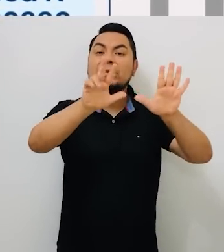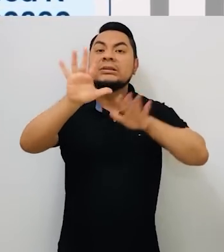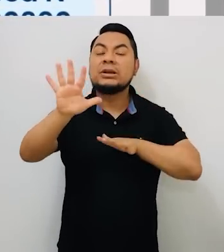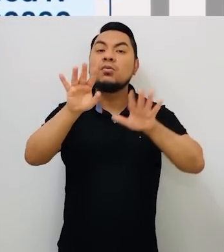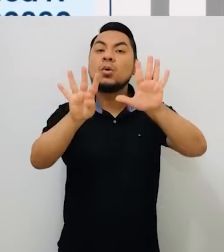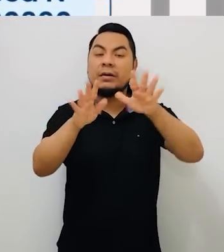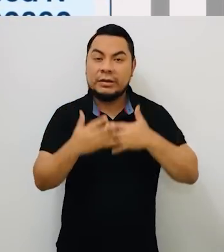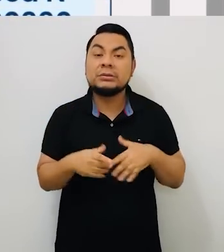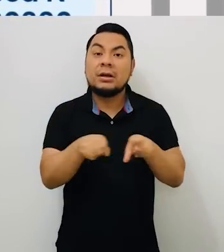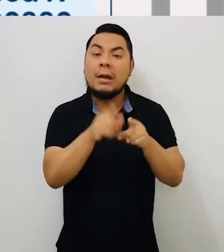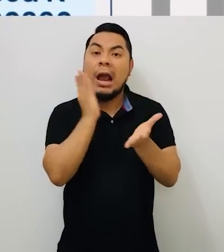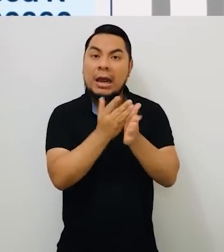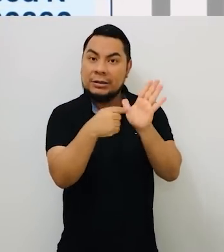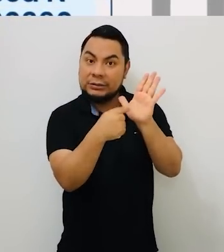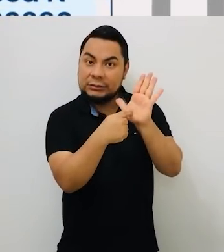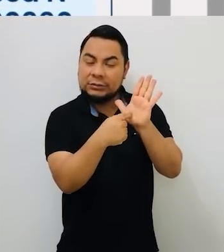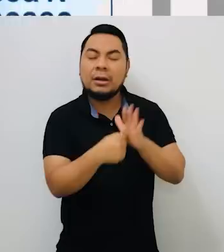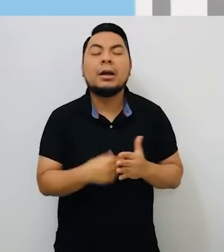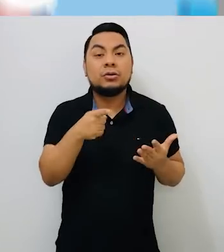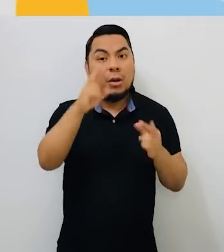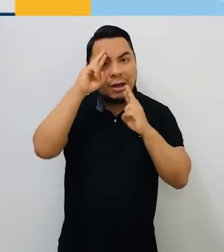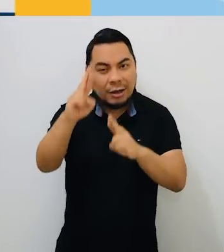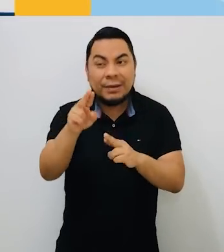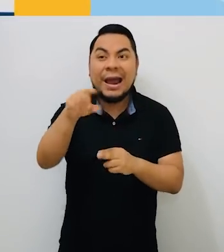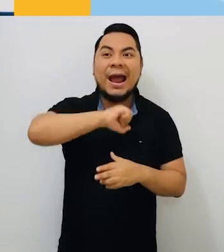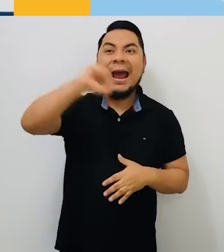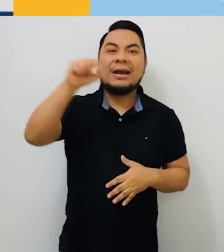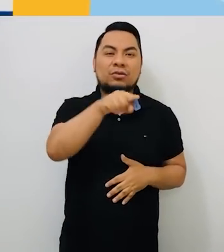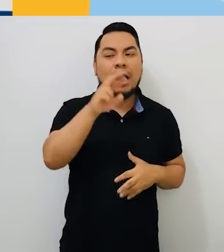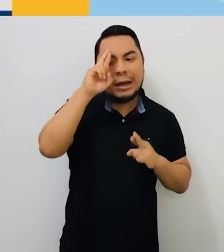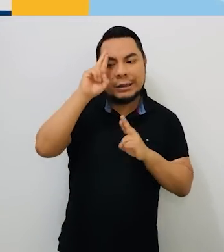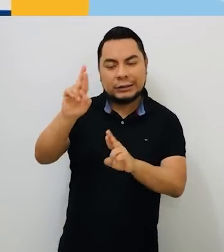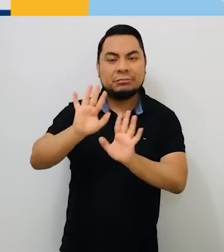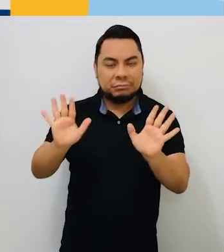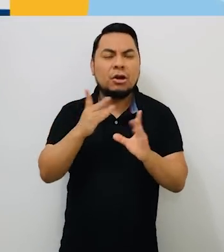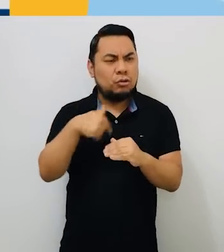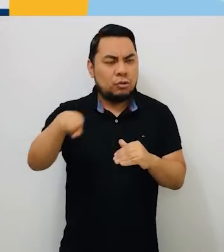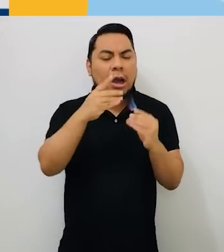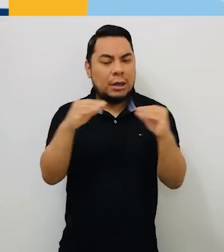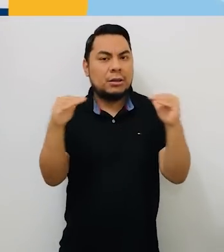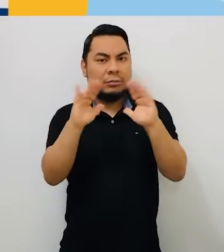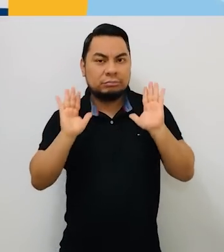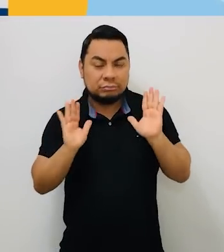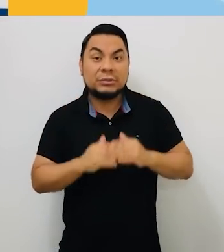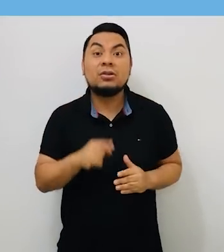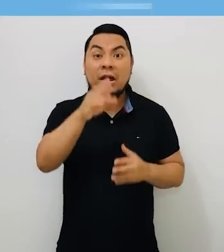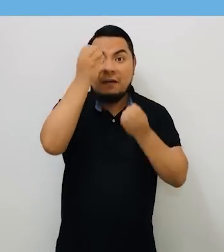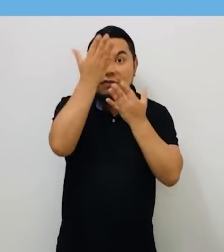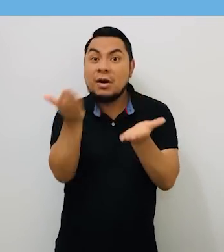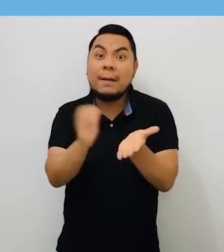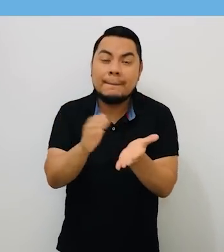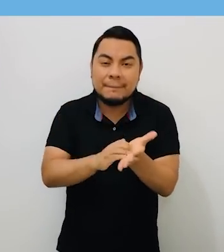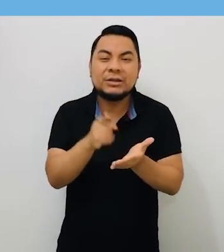2685-9 y el Código Penal. Al respetar los resultados de las elecciones, fortalecemos la democracia.